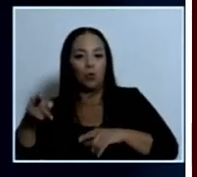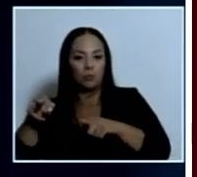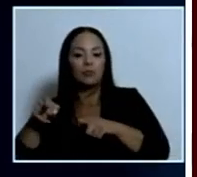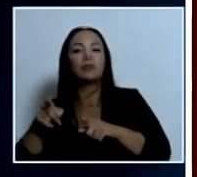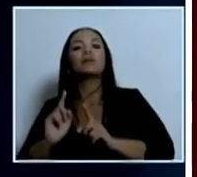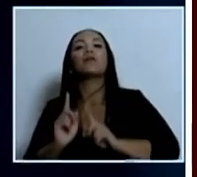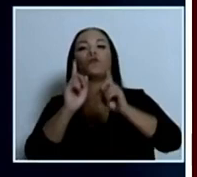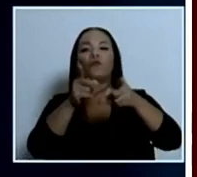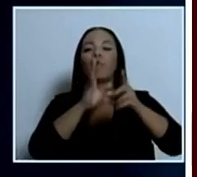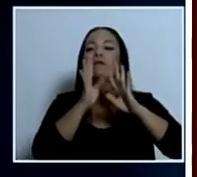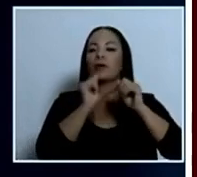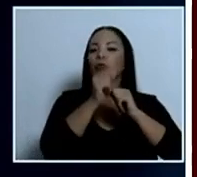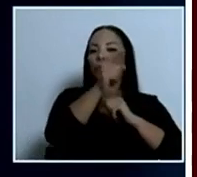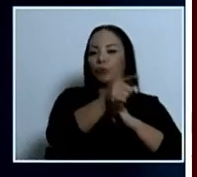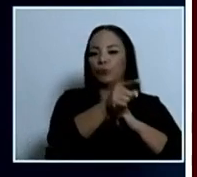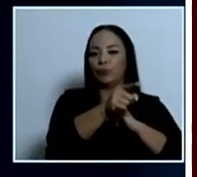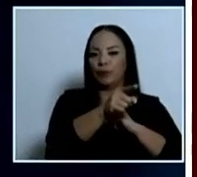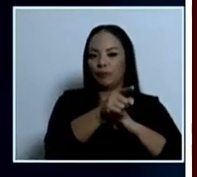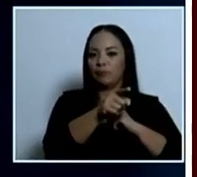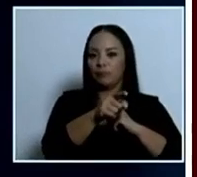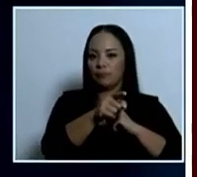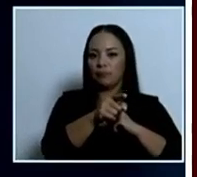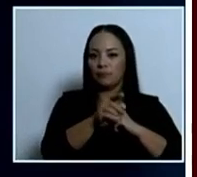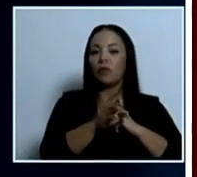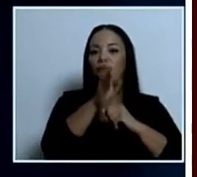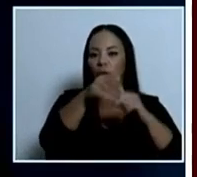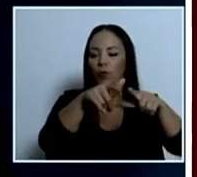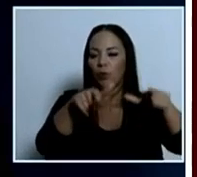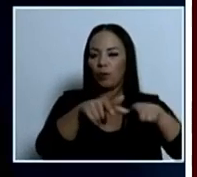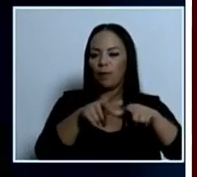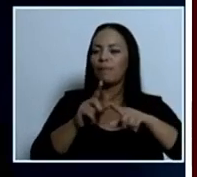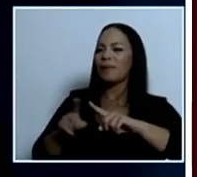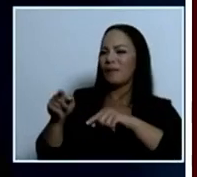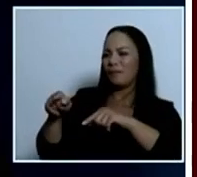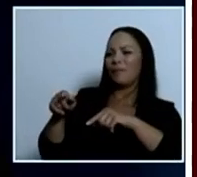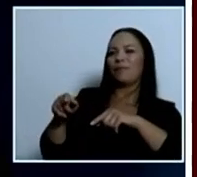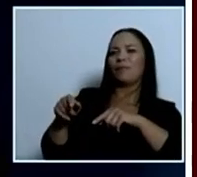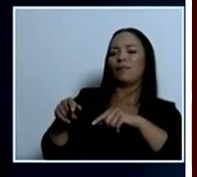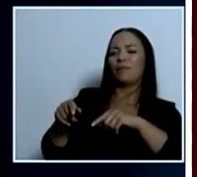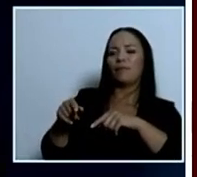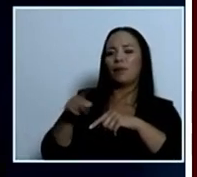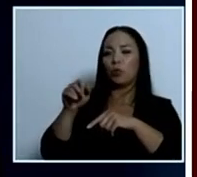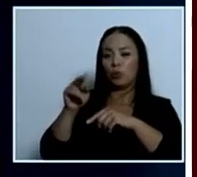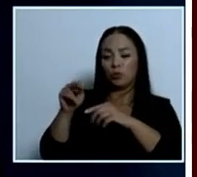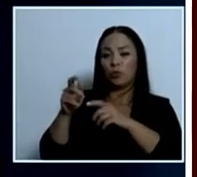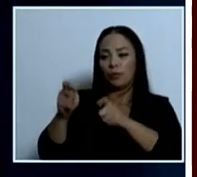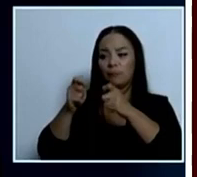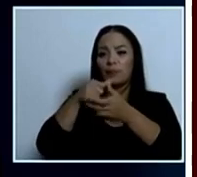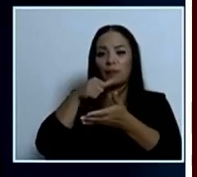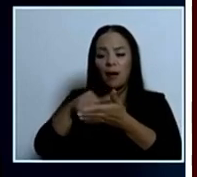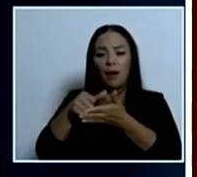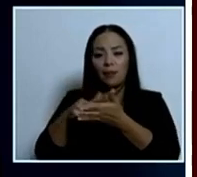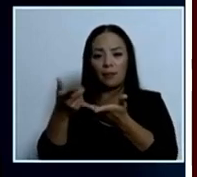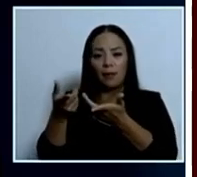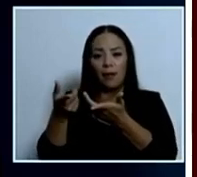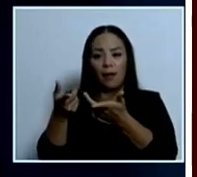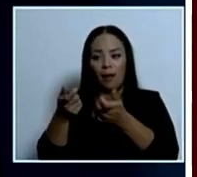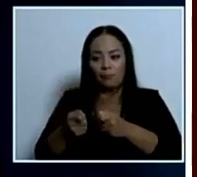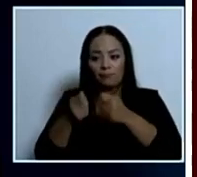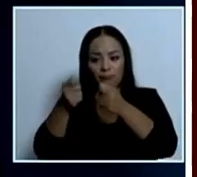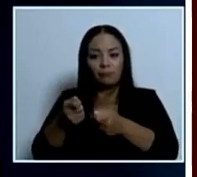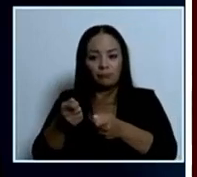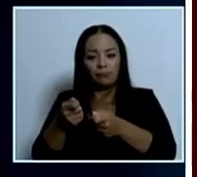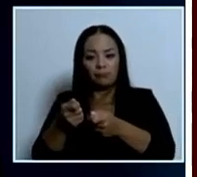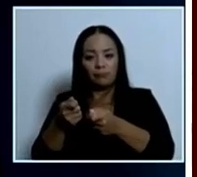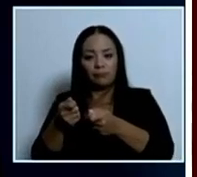conversar con usted a la zona fueron a la zona pero por eso se presentó por eso se presentó una carta de testas del gobierno de Nicaragua y si